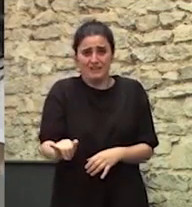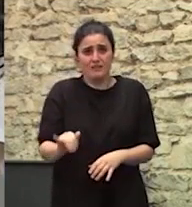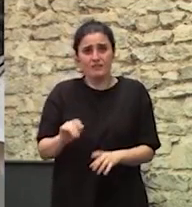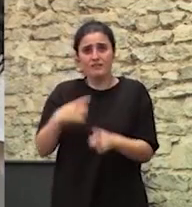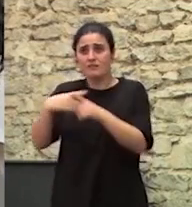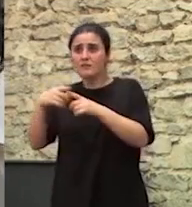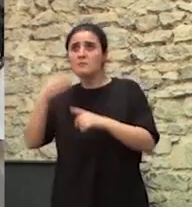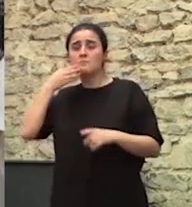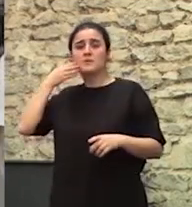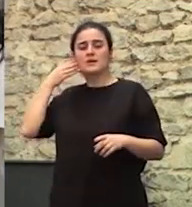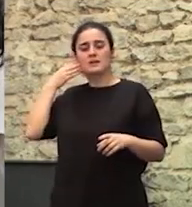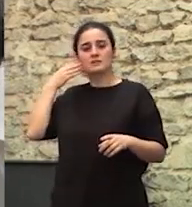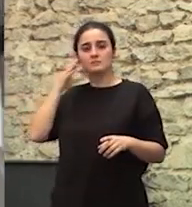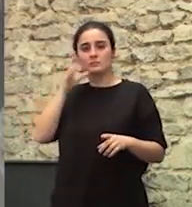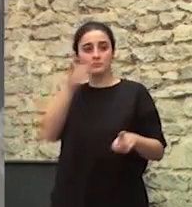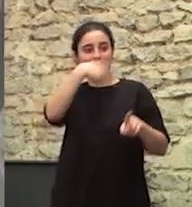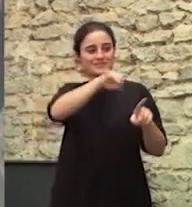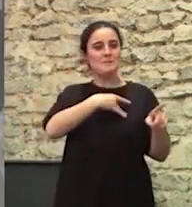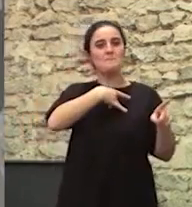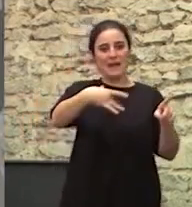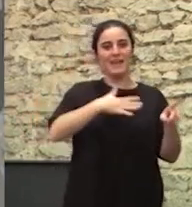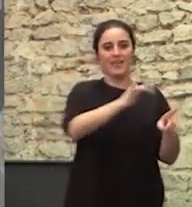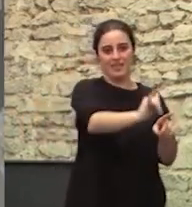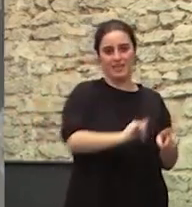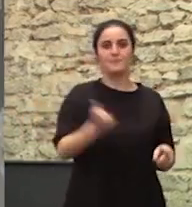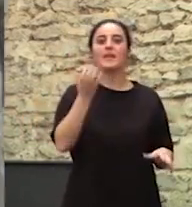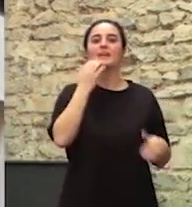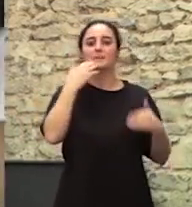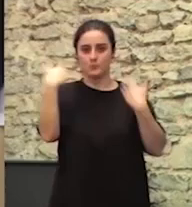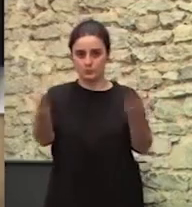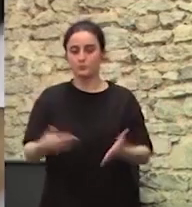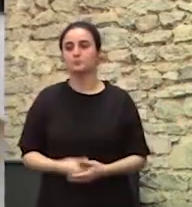Que por ser payas tenéis Ejemplos